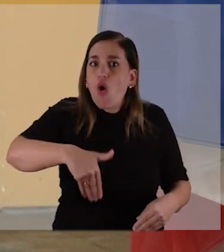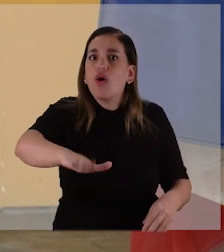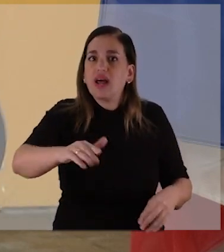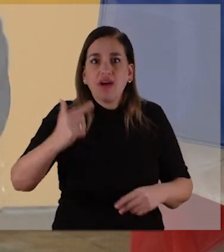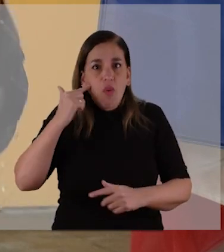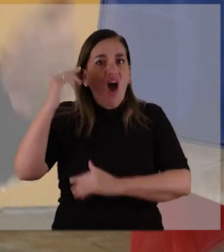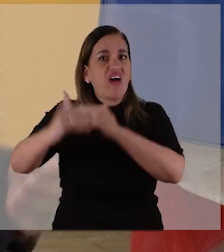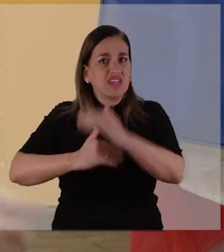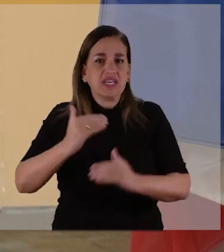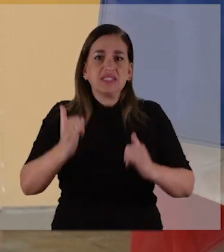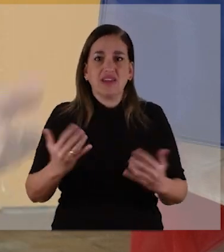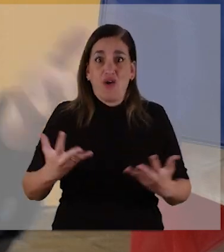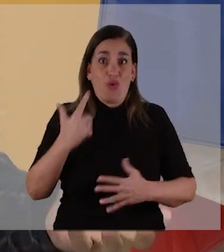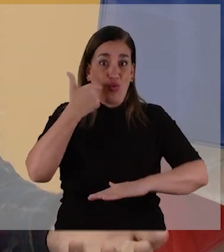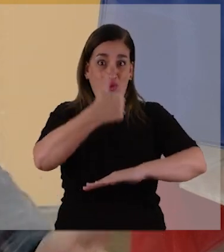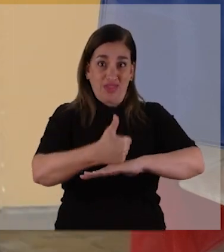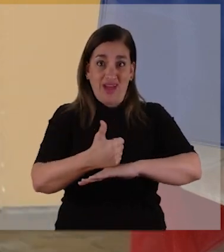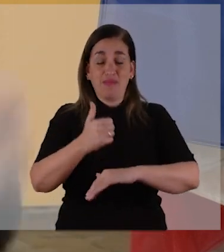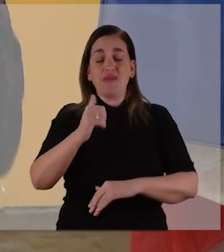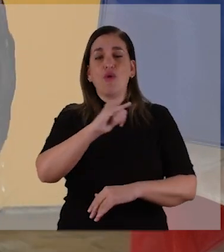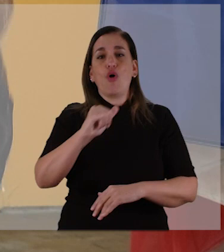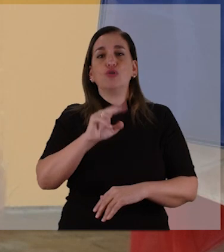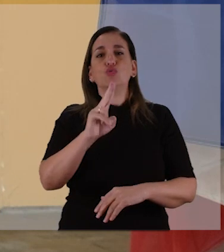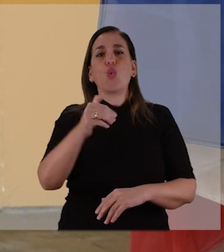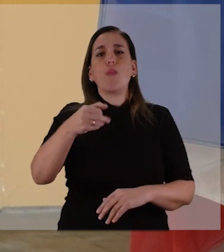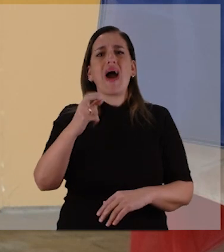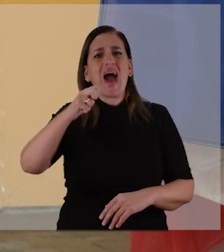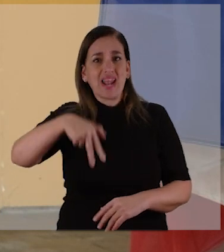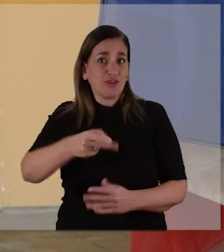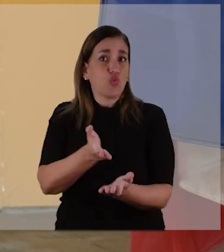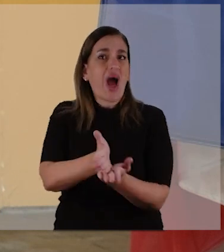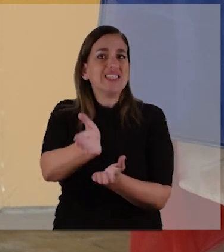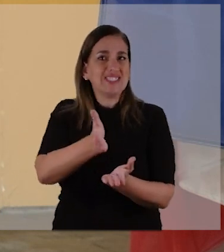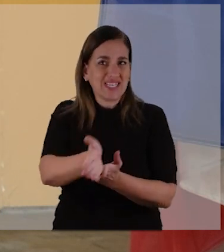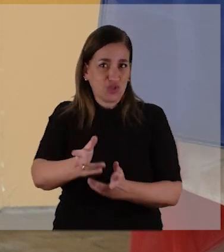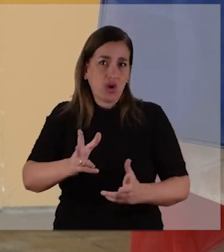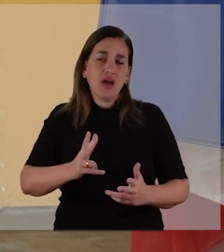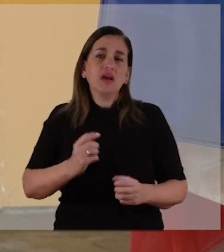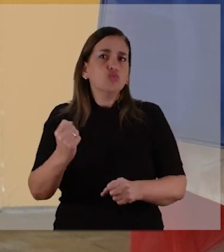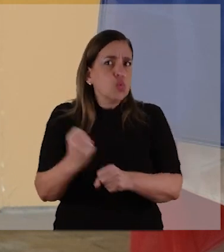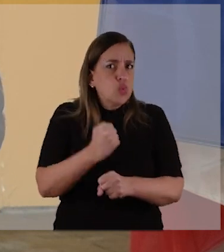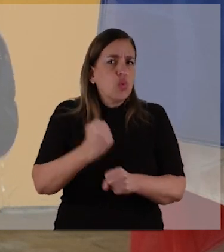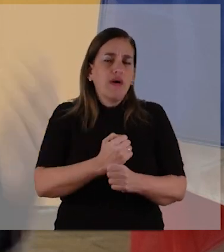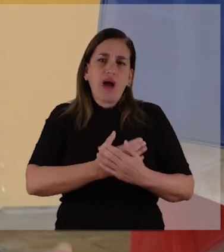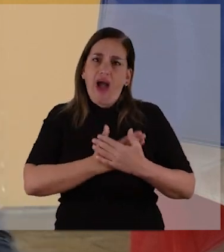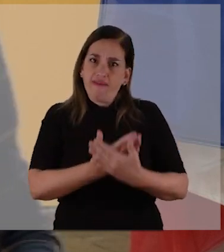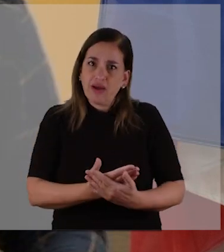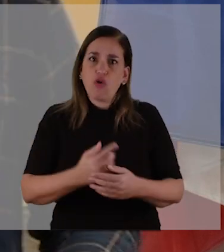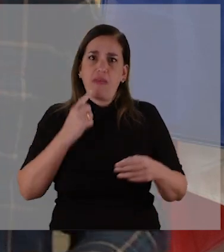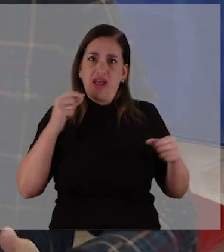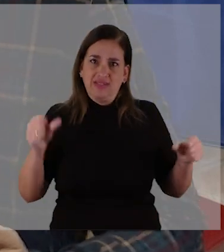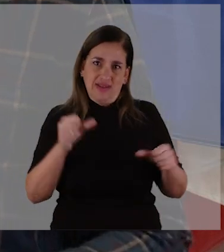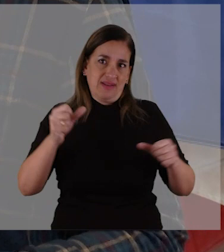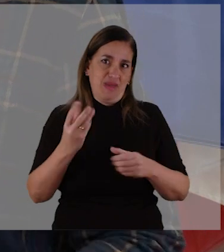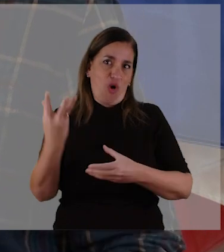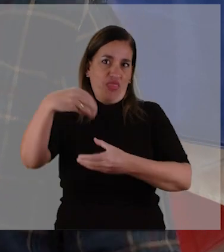y vamos en estos tiempos a avanzar. Tenemos aquí a Adriana Sumarán, que nos asesora y pone todo su empeño